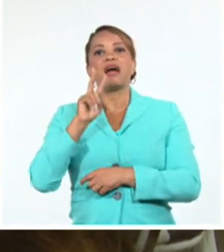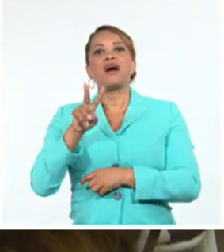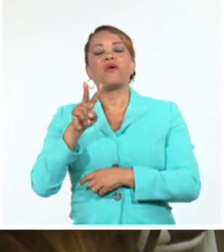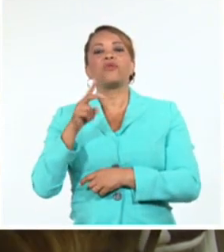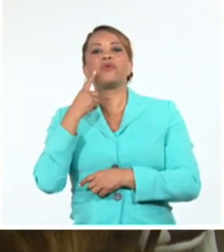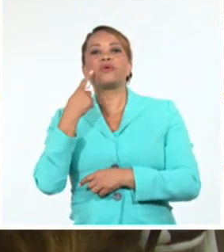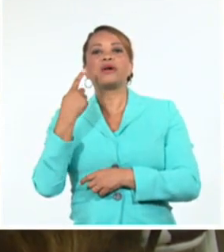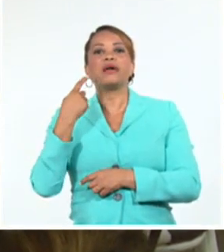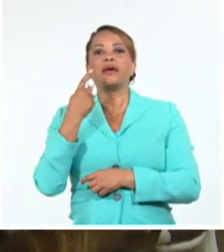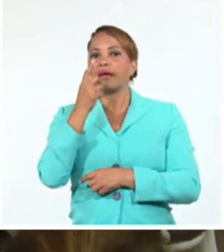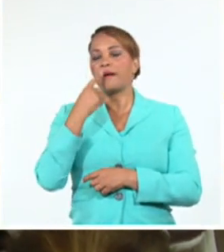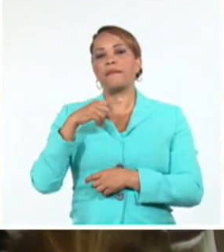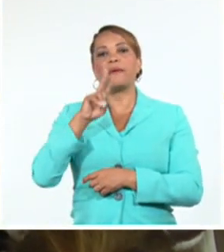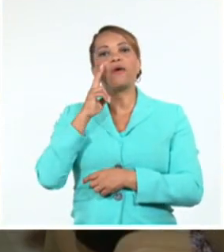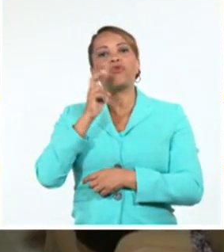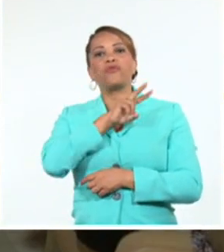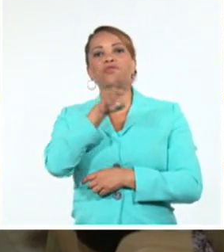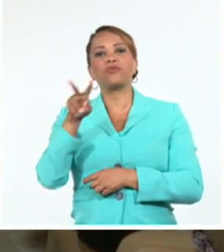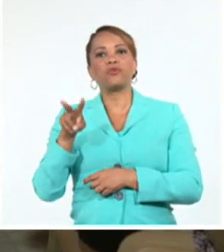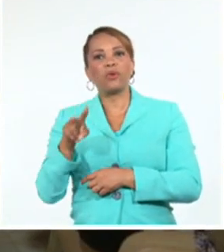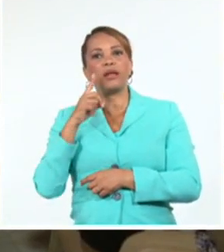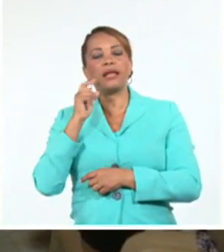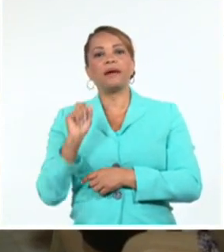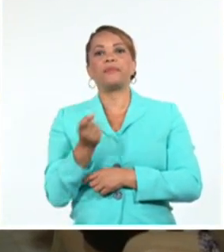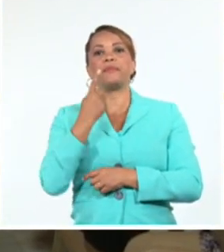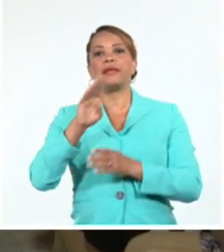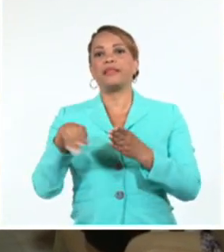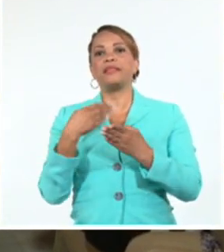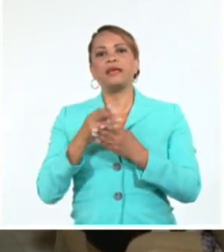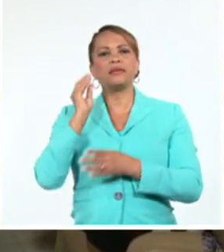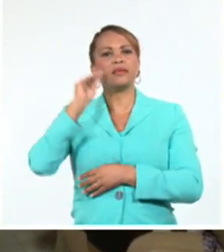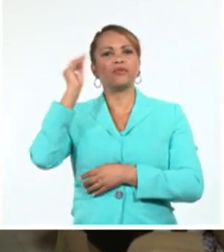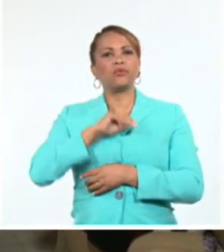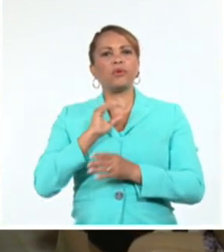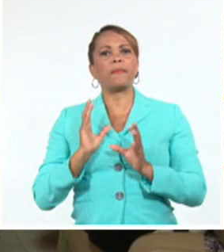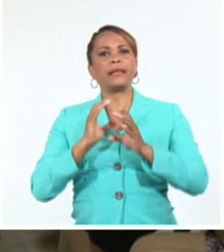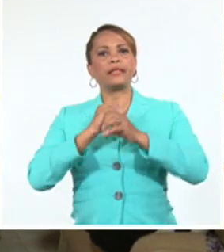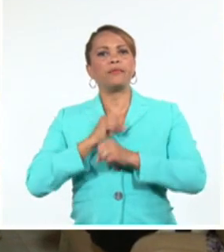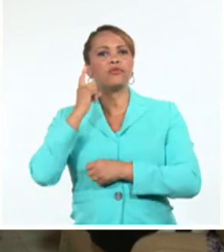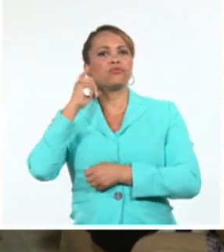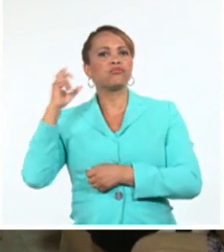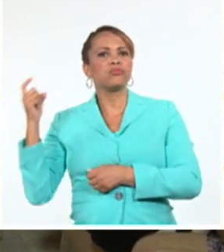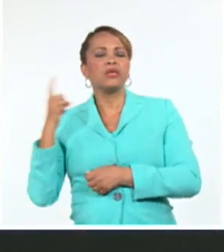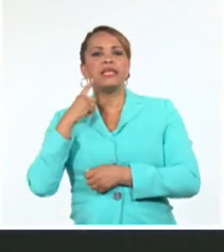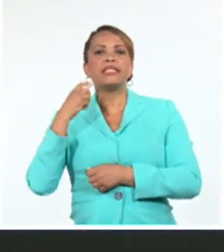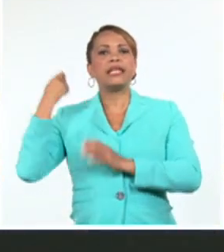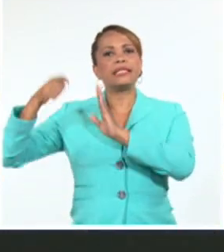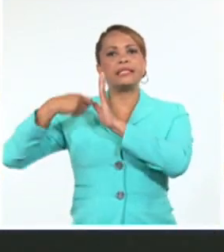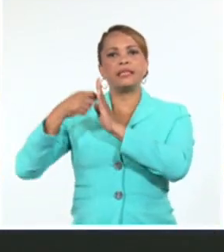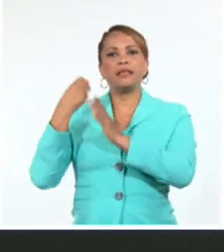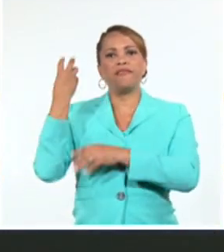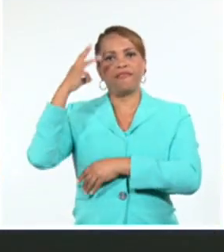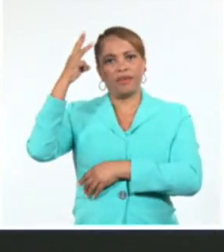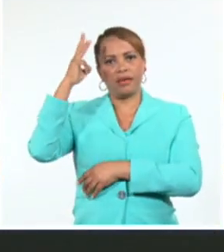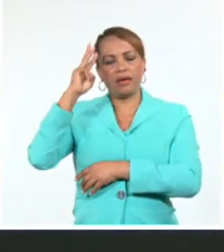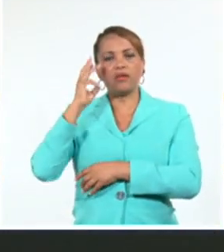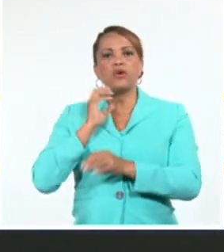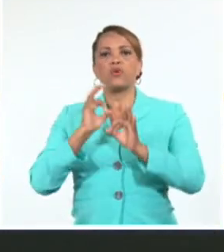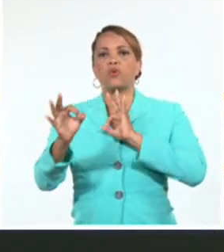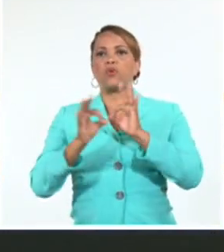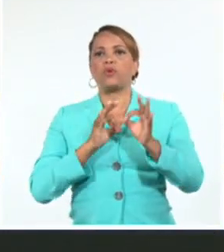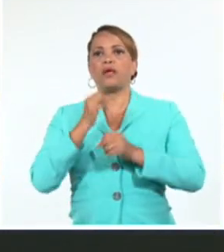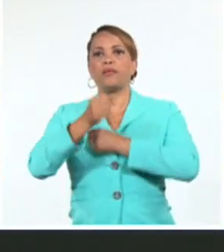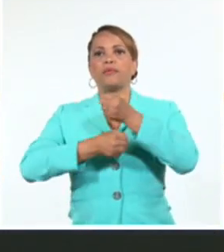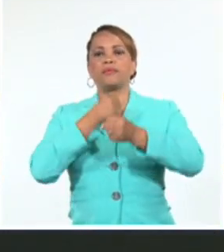Contexto Regional. En la primera jornada se conoció sobre el patrimonio sonoro del cine mexicano, su conservación y uso a cargo